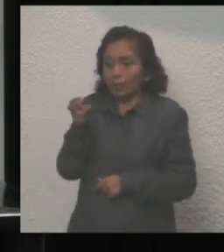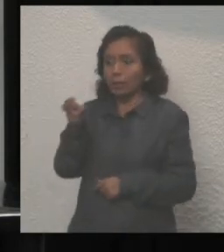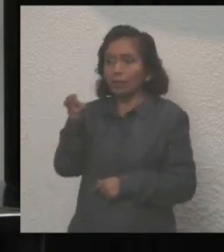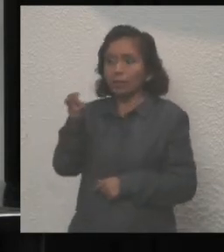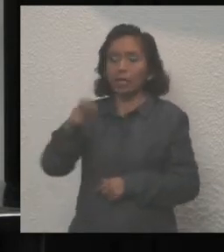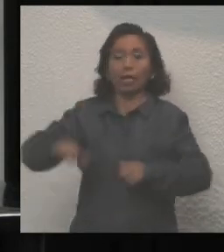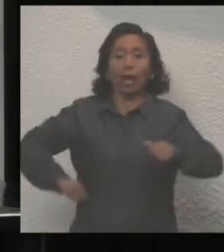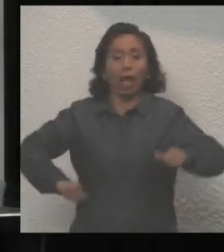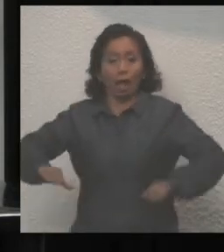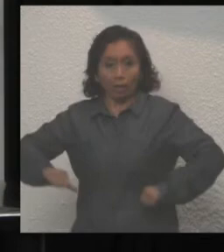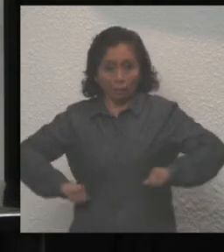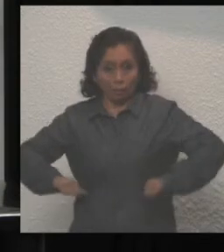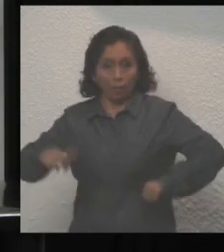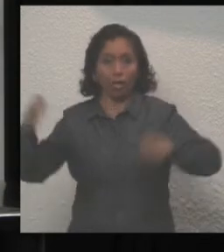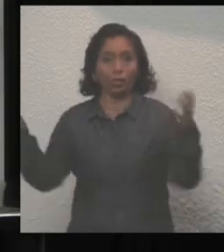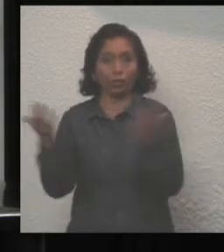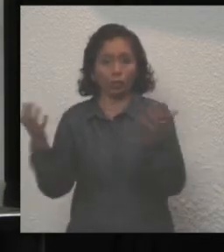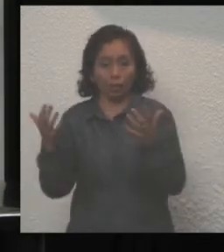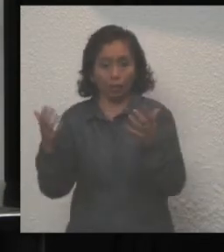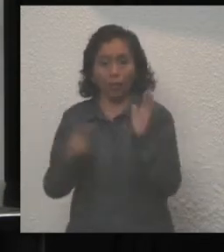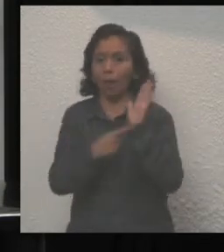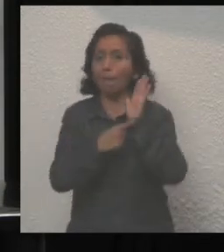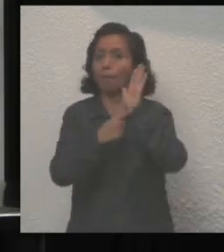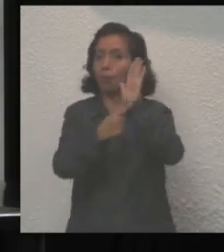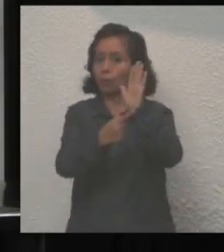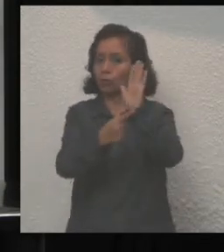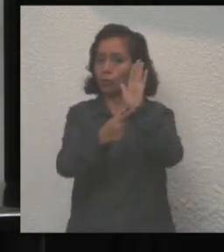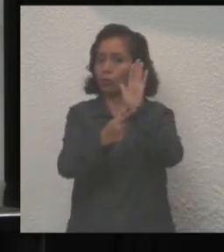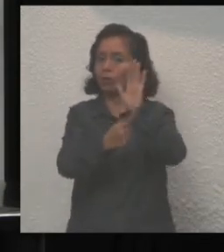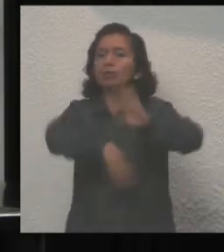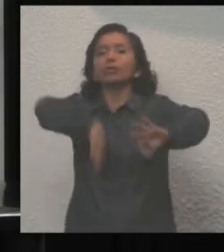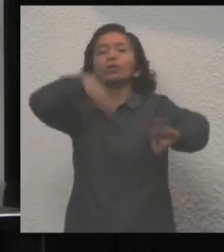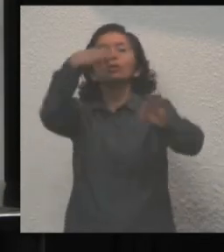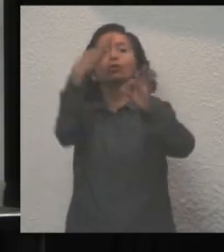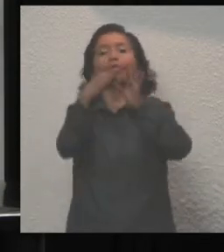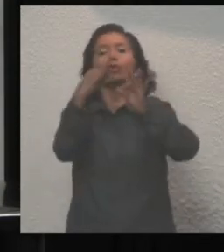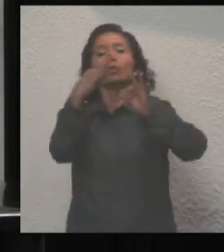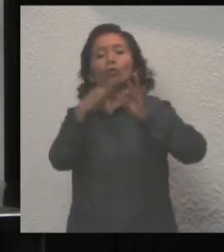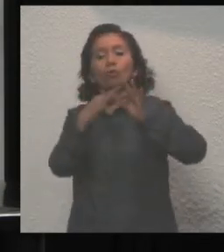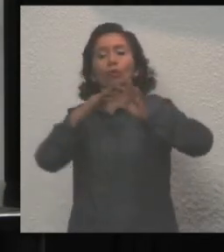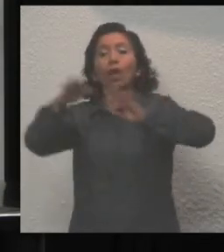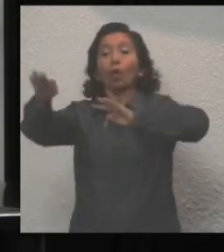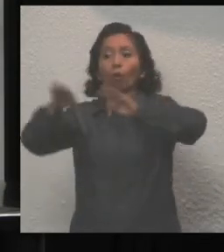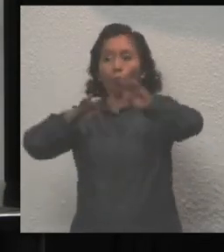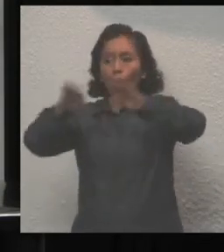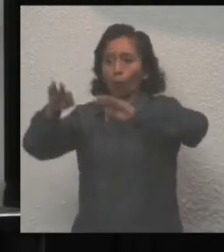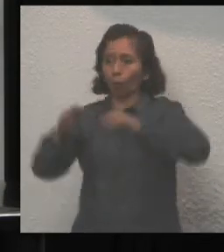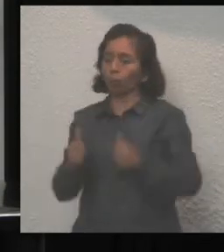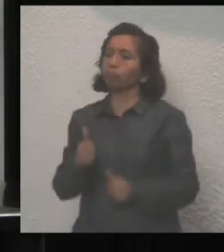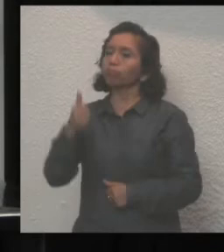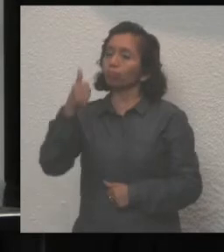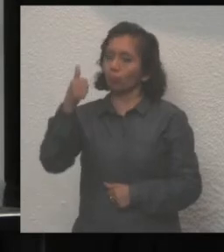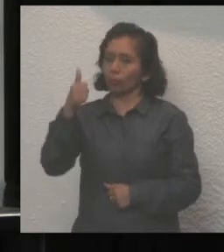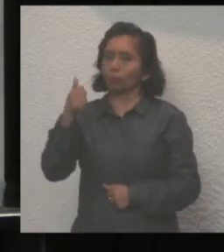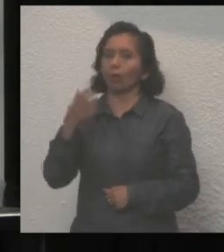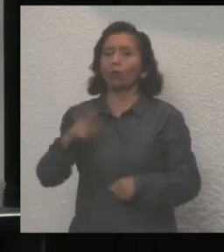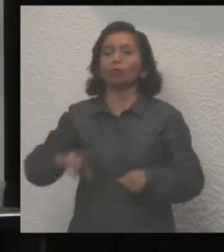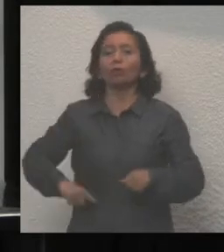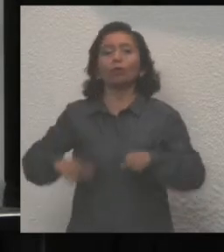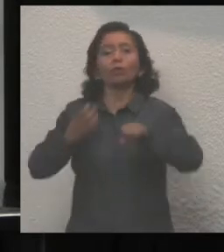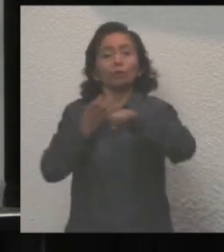acciones realizadas hablan y confirman de un buen trabajo del gobierno del Estado.